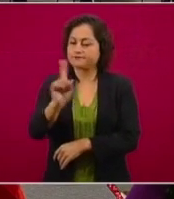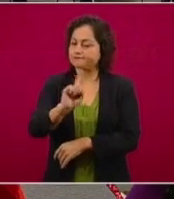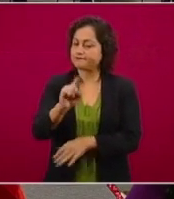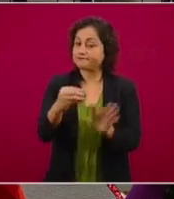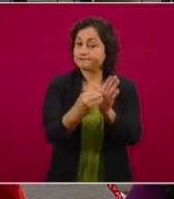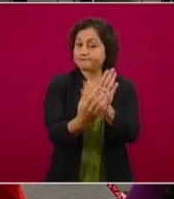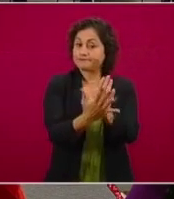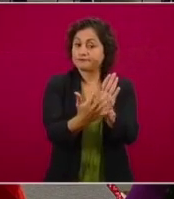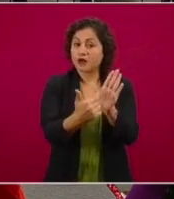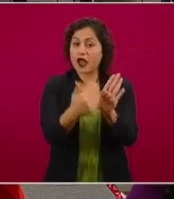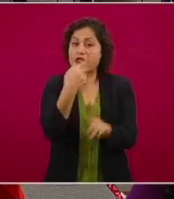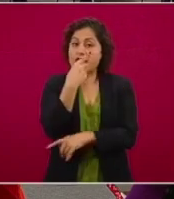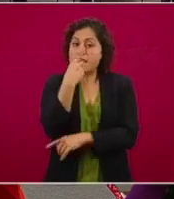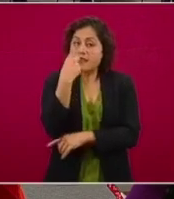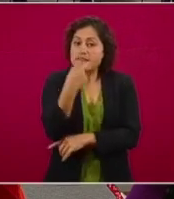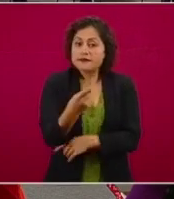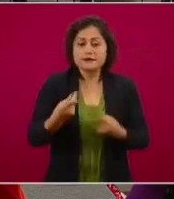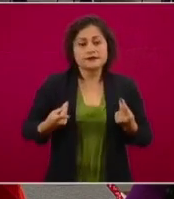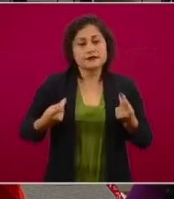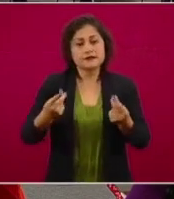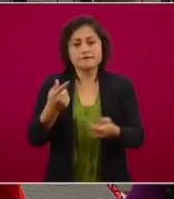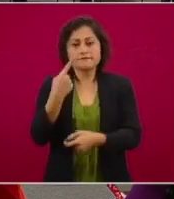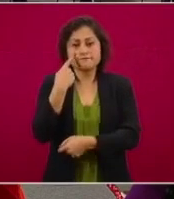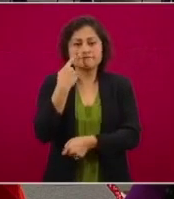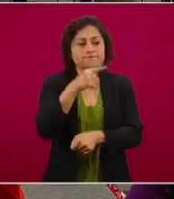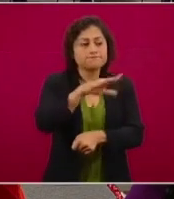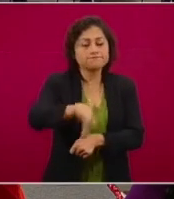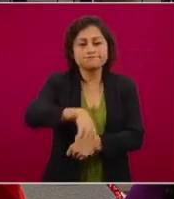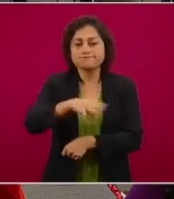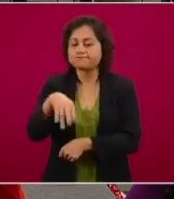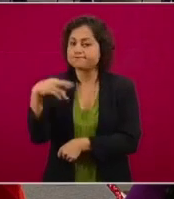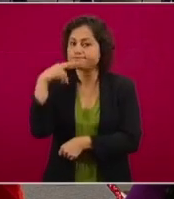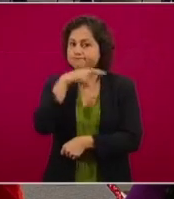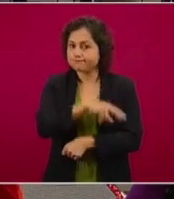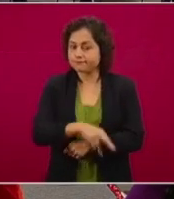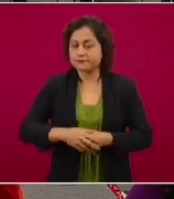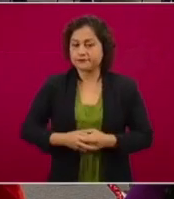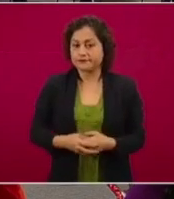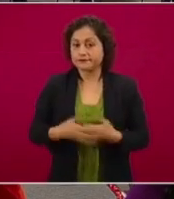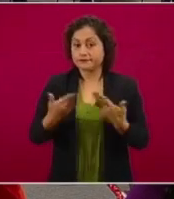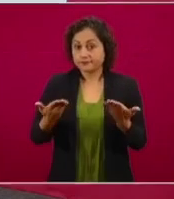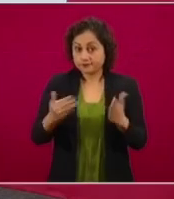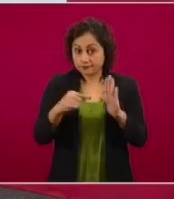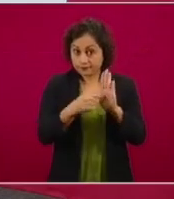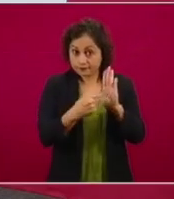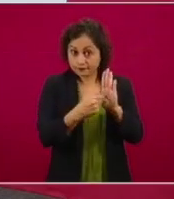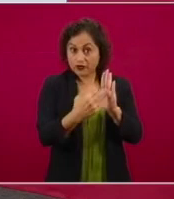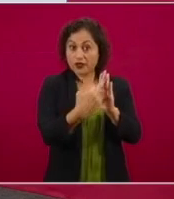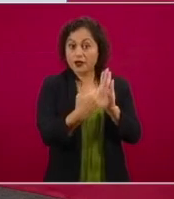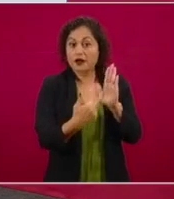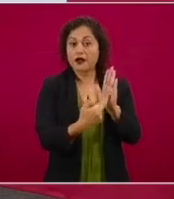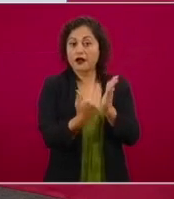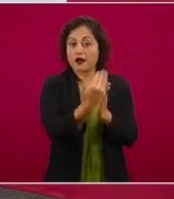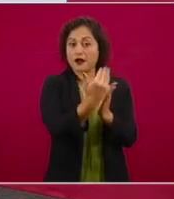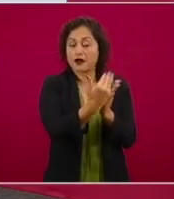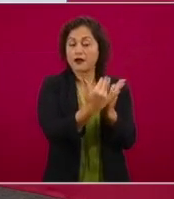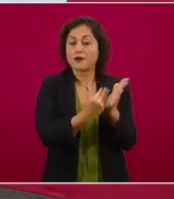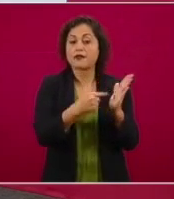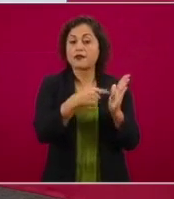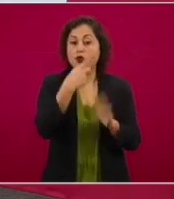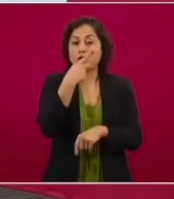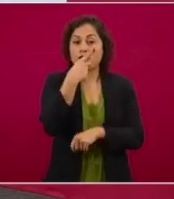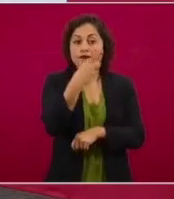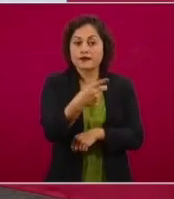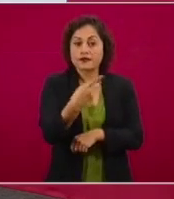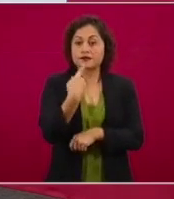el novio, que seguro se fue de fiesta. El protocolo destaca que inmediatamente se tiene que abrir una